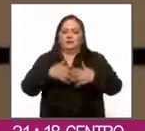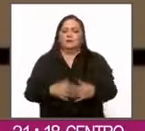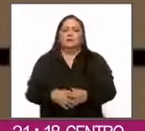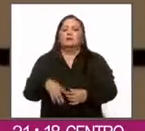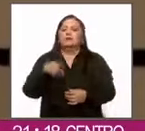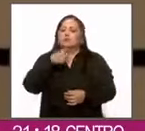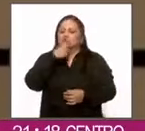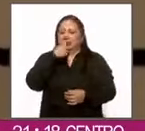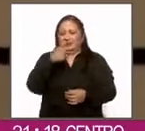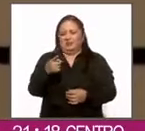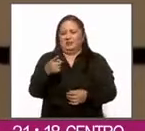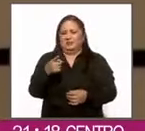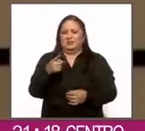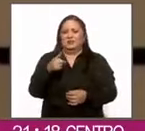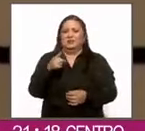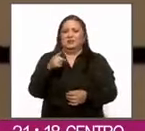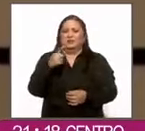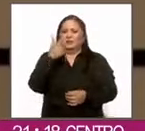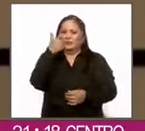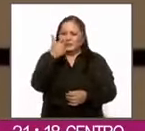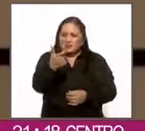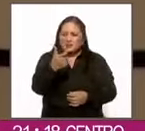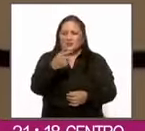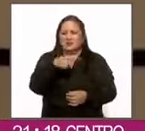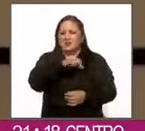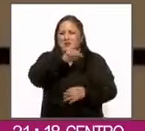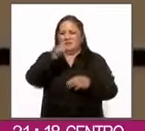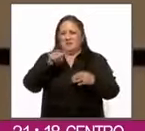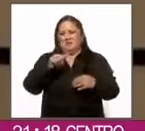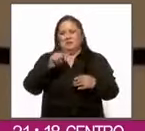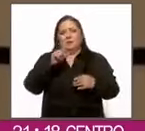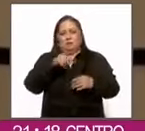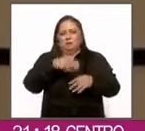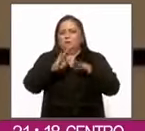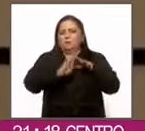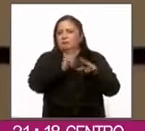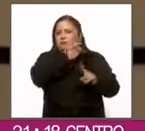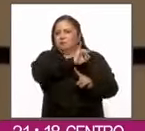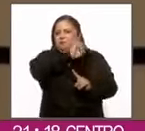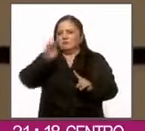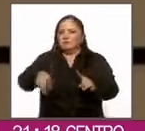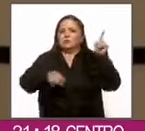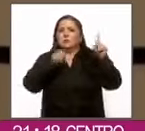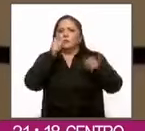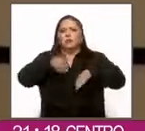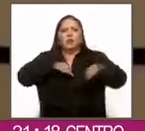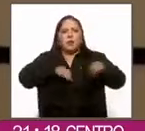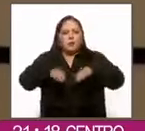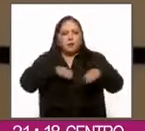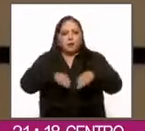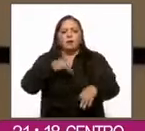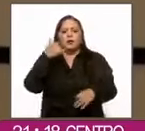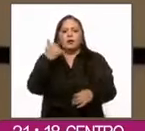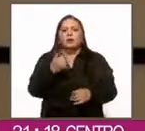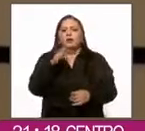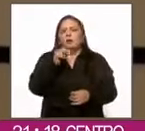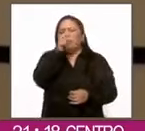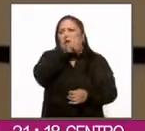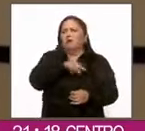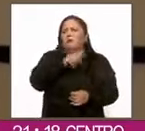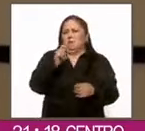migrantes en el aspecto económico, en sus recursos, en lo que viene, en lo que ellos hacen y que no estén